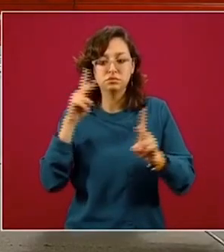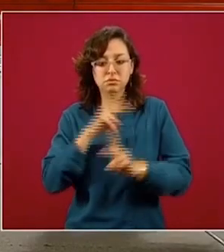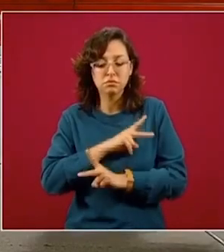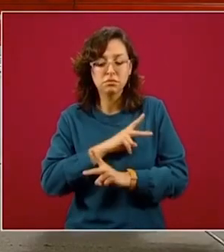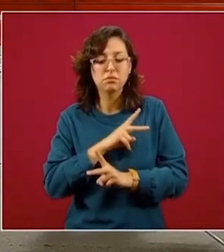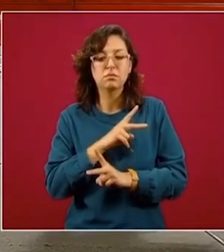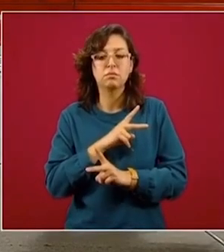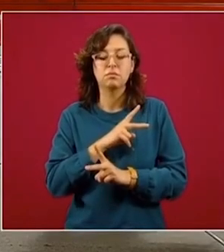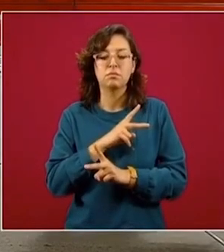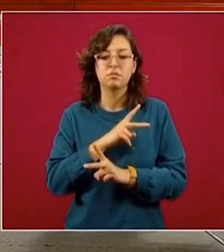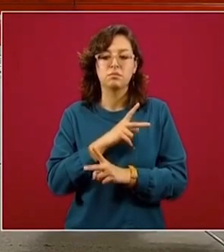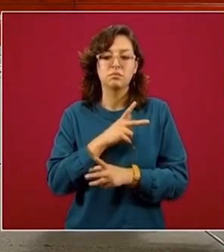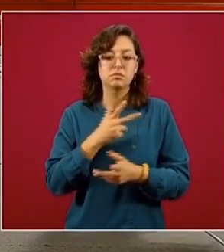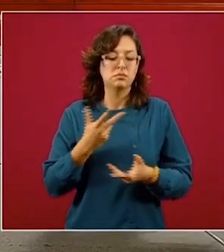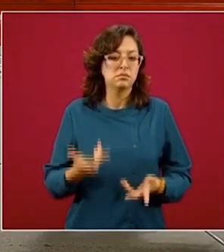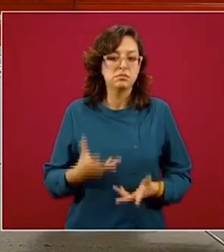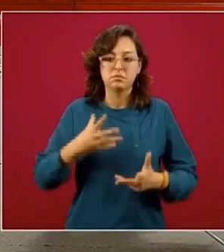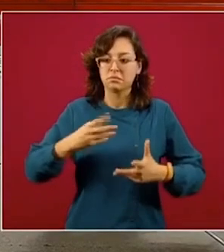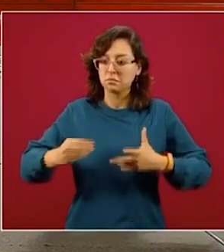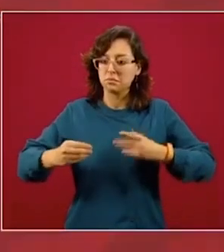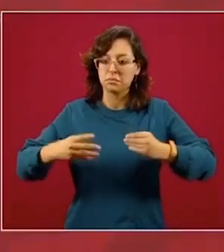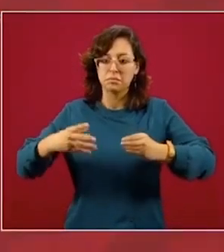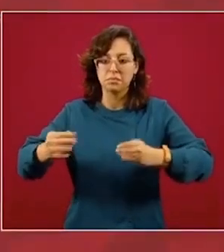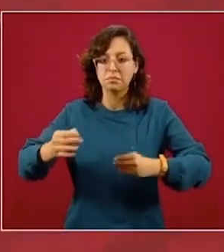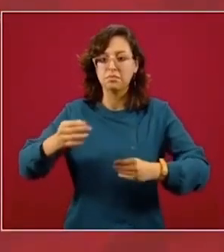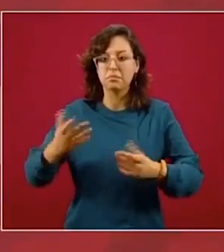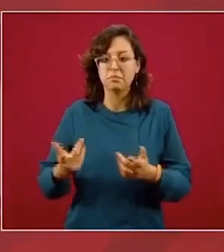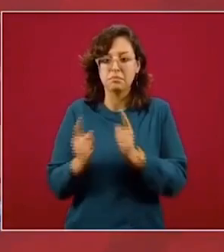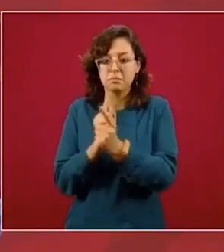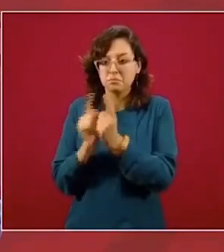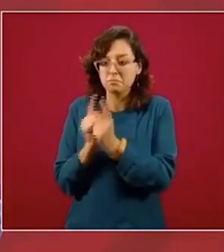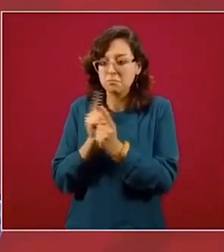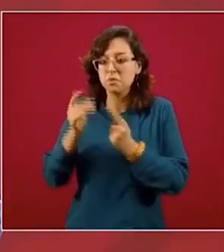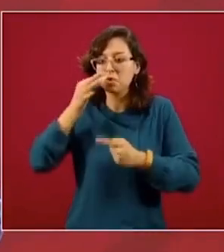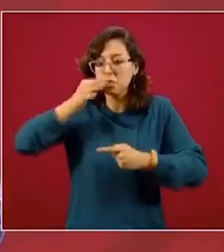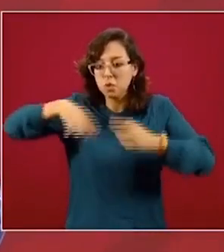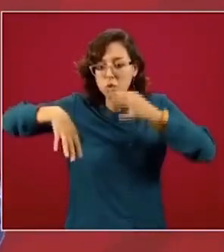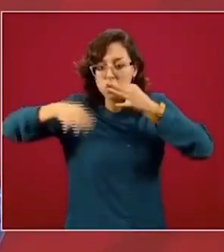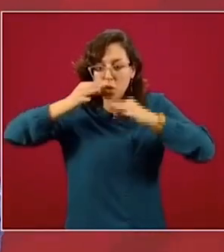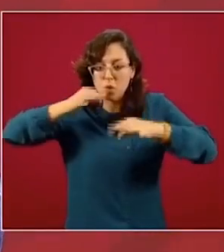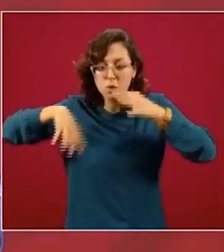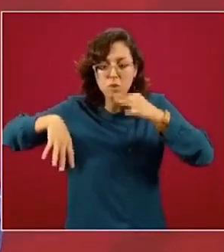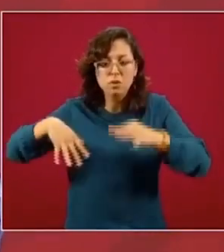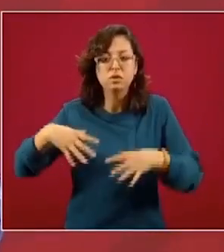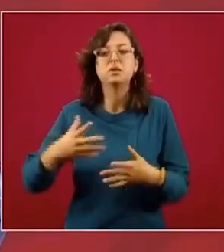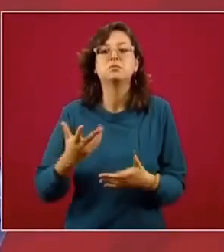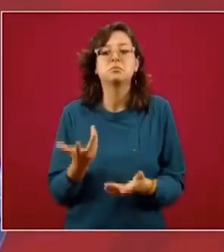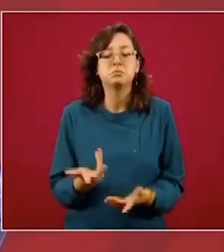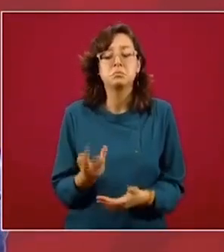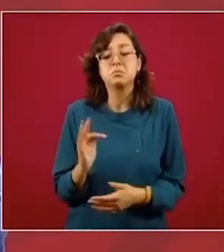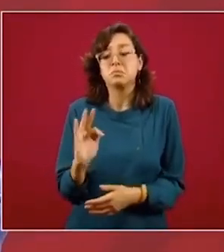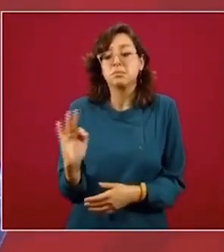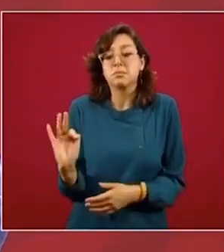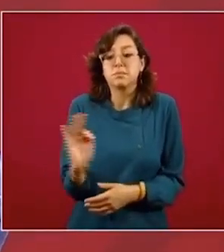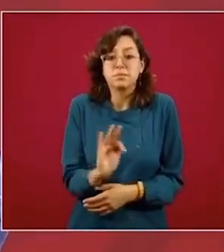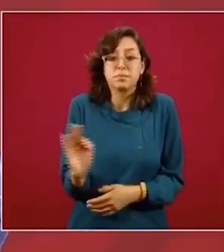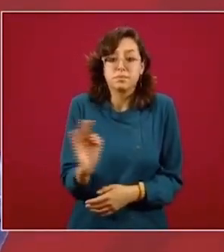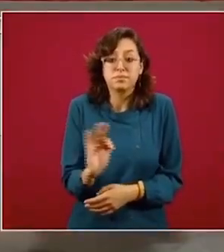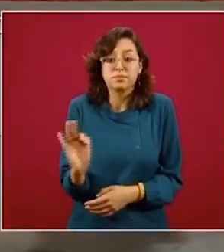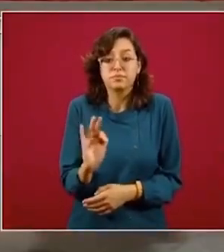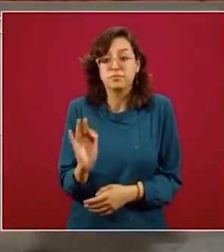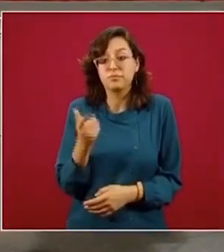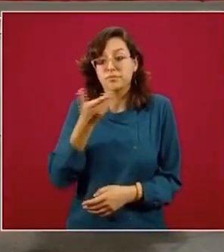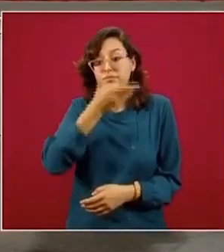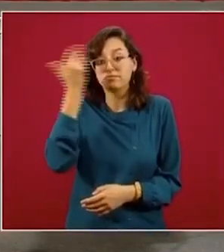mecanismo de la dinámica de transmisión, que es por contiguidad de las personas y posiblemente, esto es una